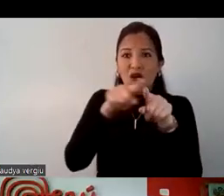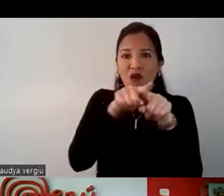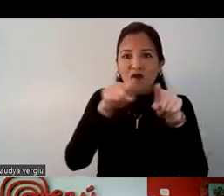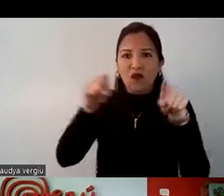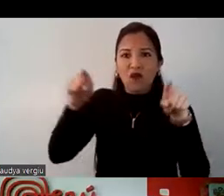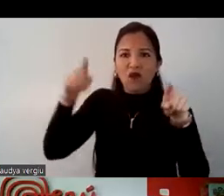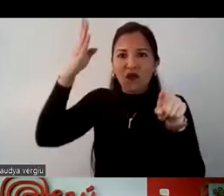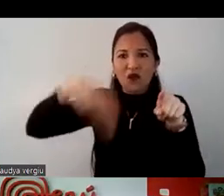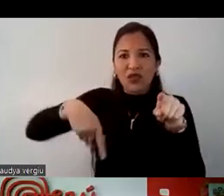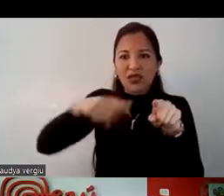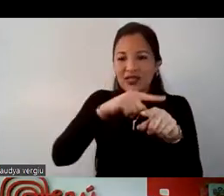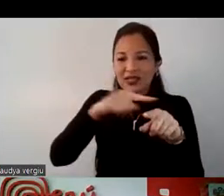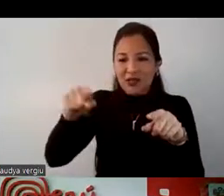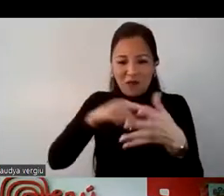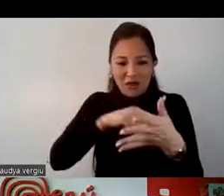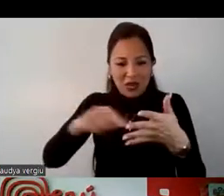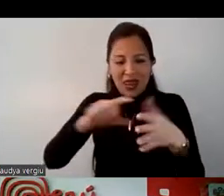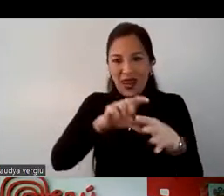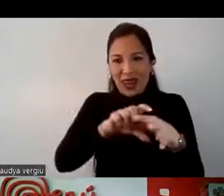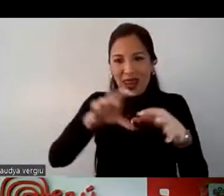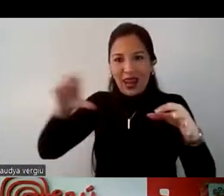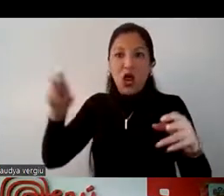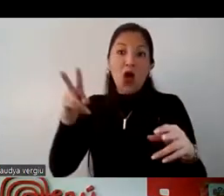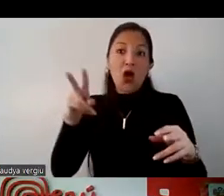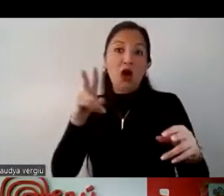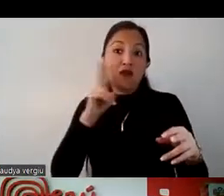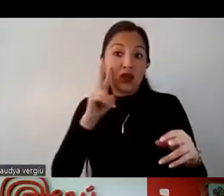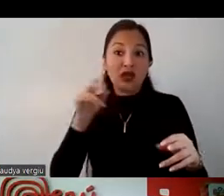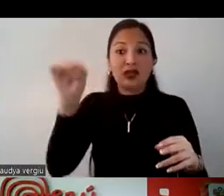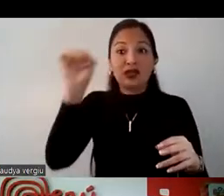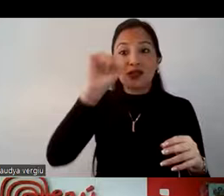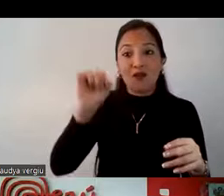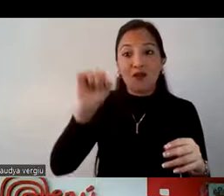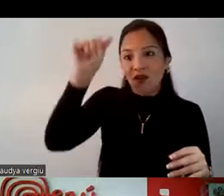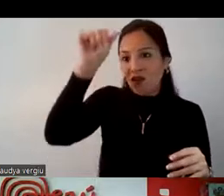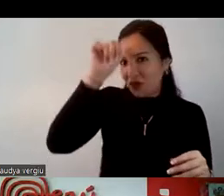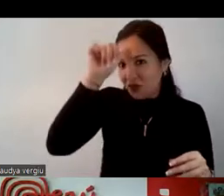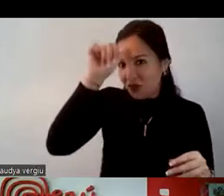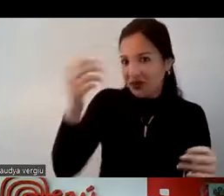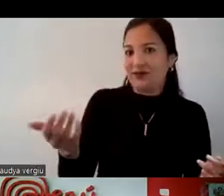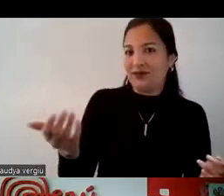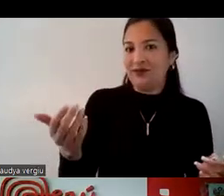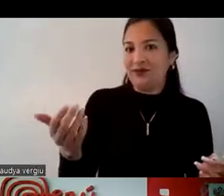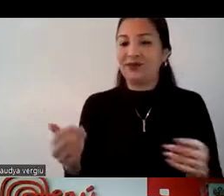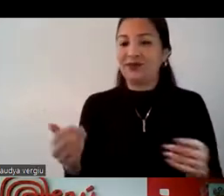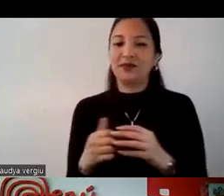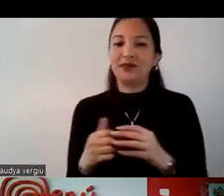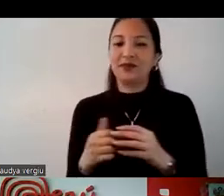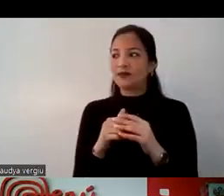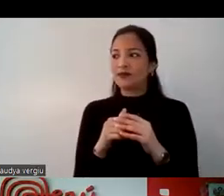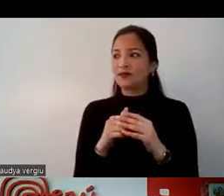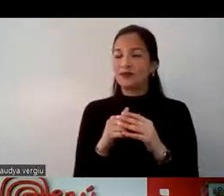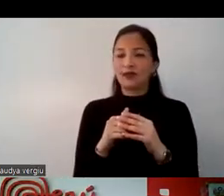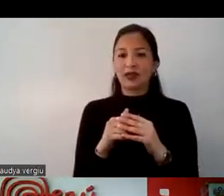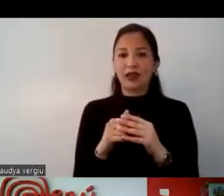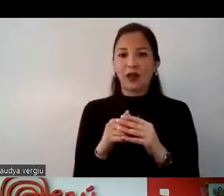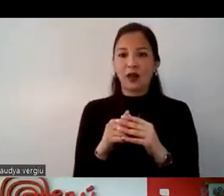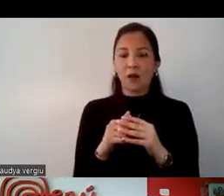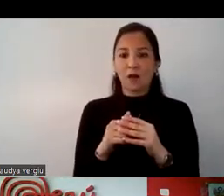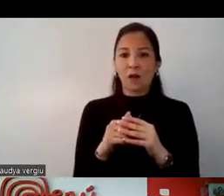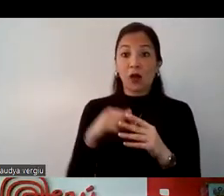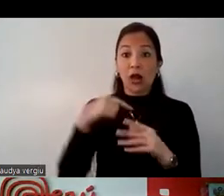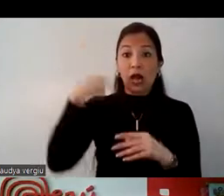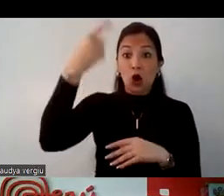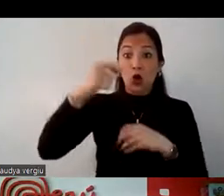largo. El fin de semana largo, por ejemplo, vamos, aquí yo les puse los feriados de este año 2022. El próximo año va a cambiar,